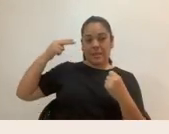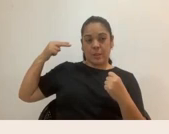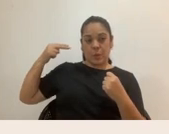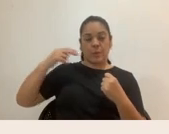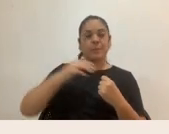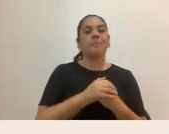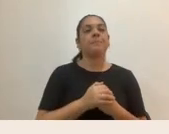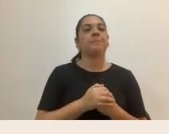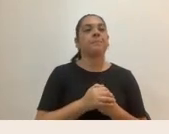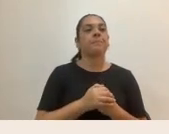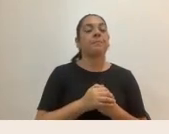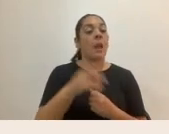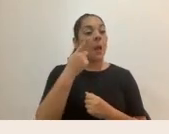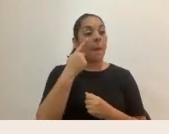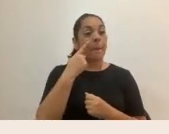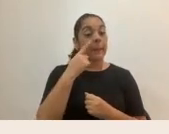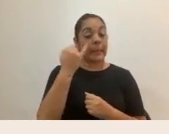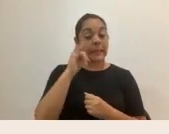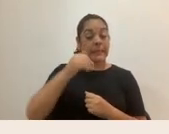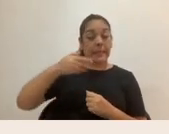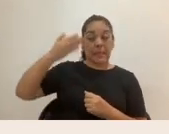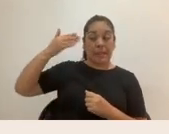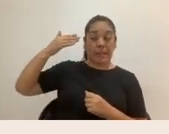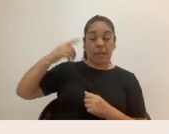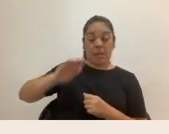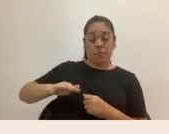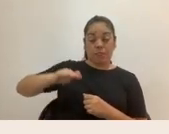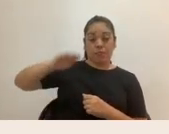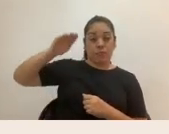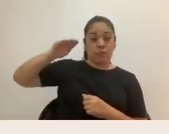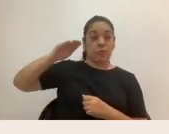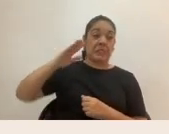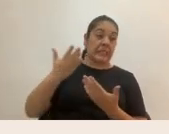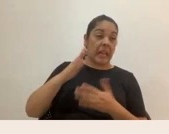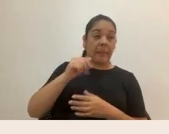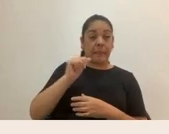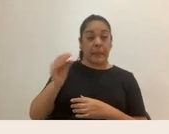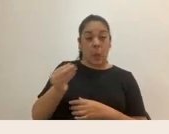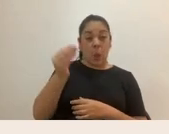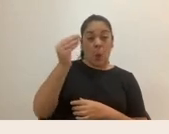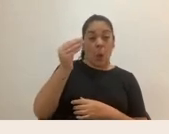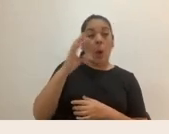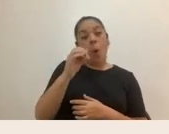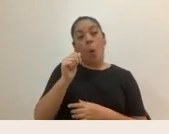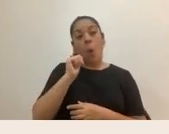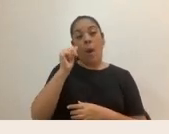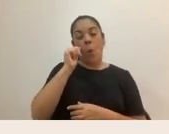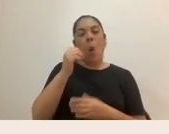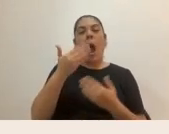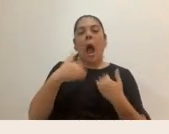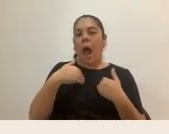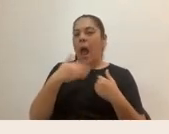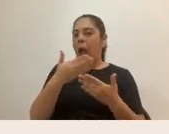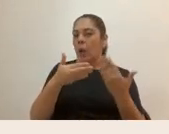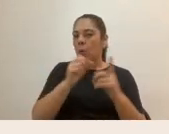Ver si en nuestra historia de infancia, adolescencia o incluso en la adultez hay alguna situación asociada a